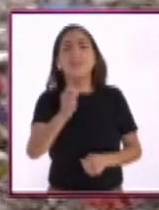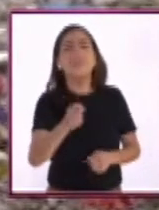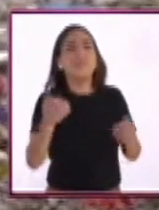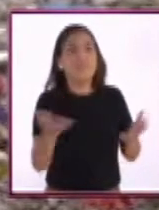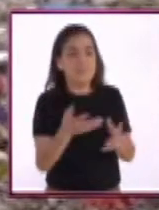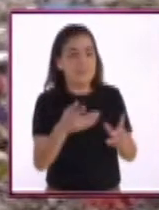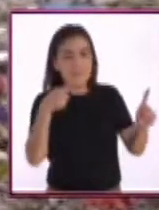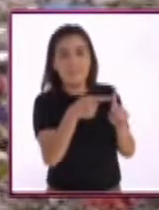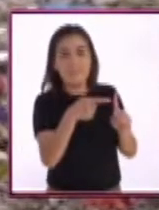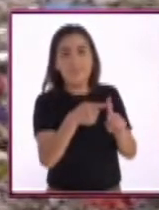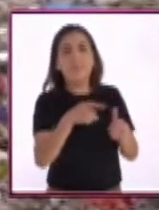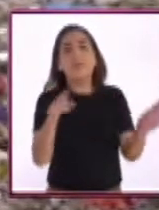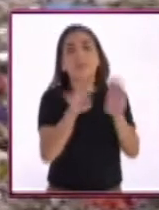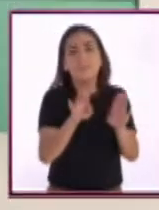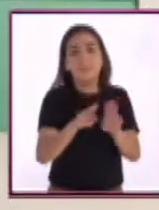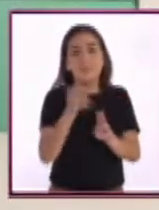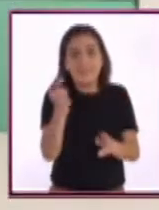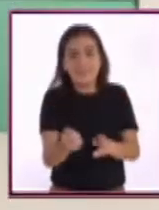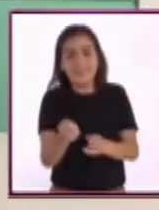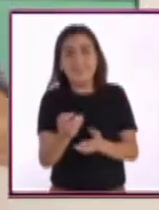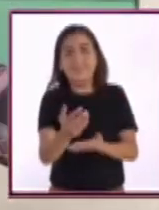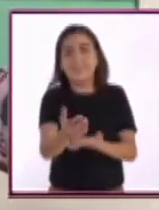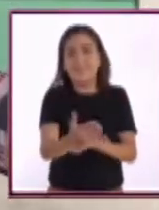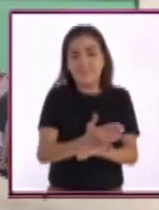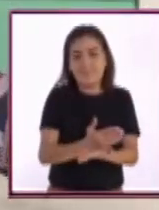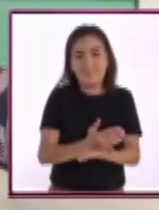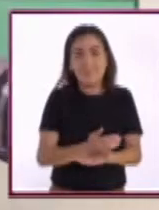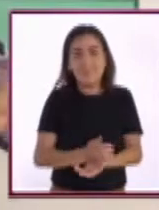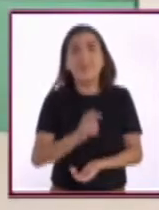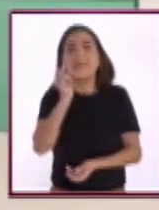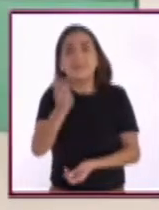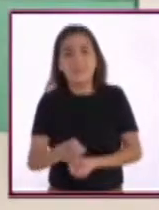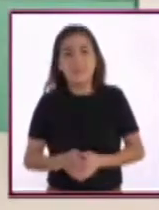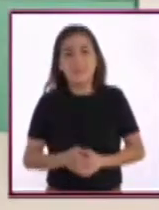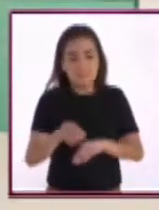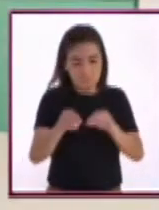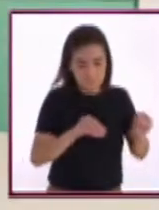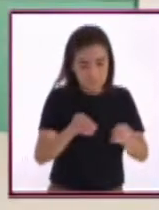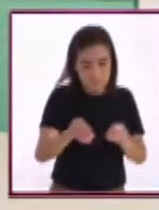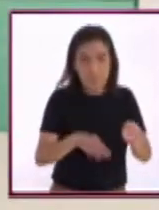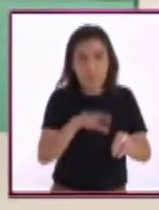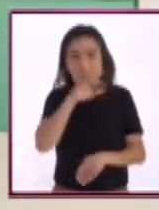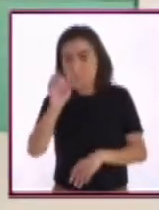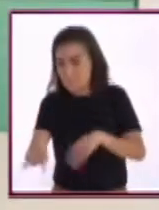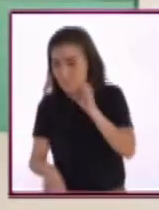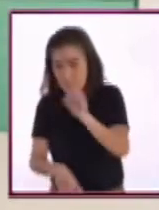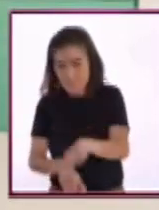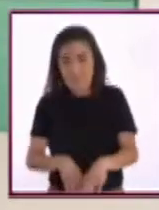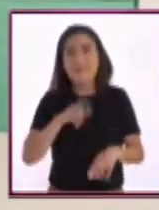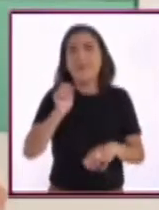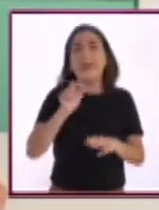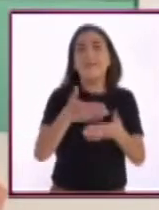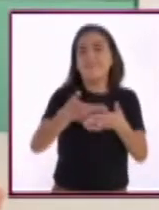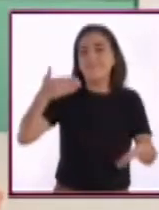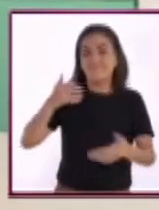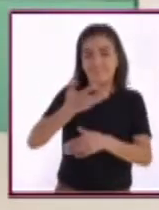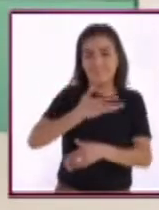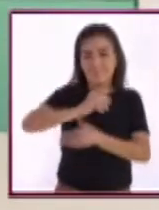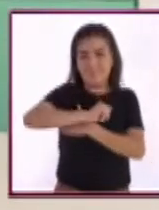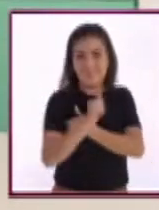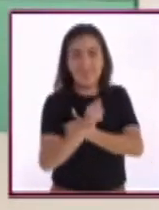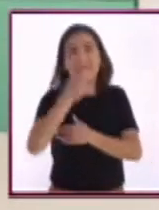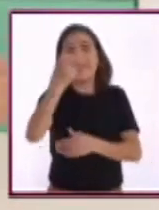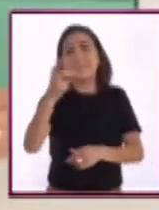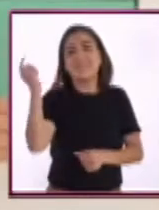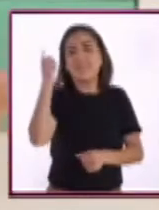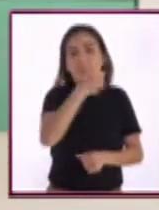lo que ha hecho la gestión de residuos bajo este paradigma lineal es manejar los desechos una vez que ya lo